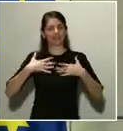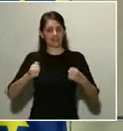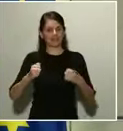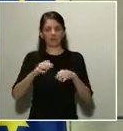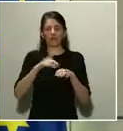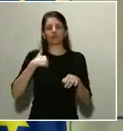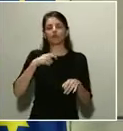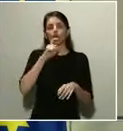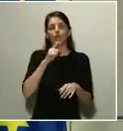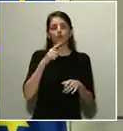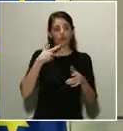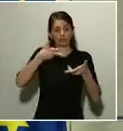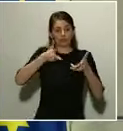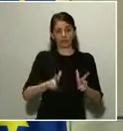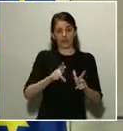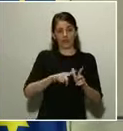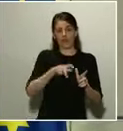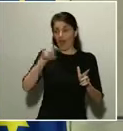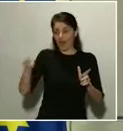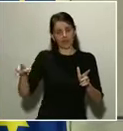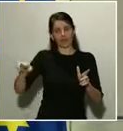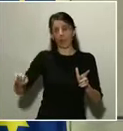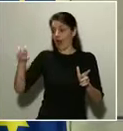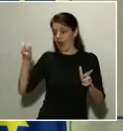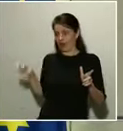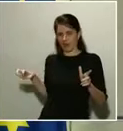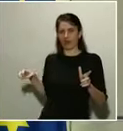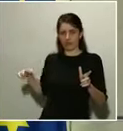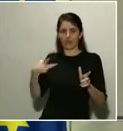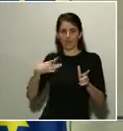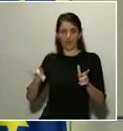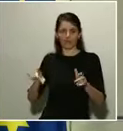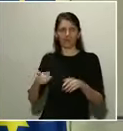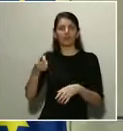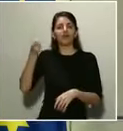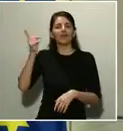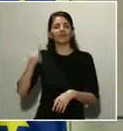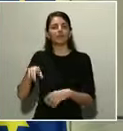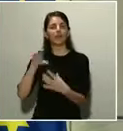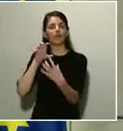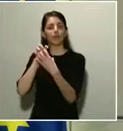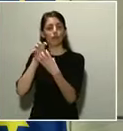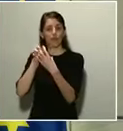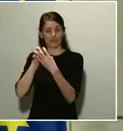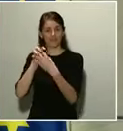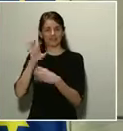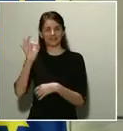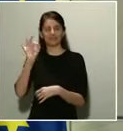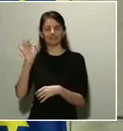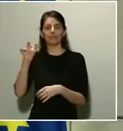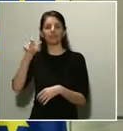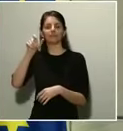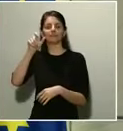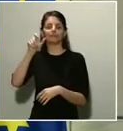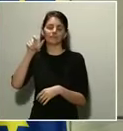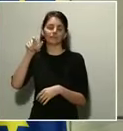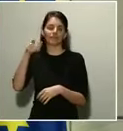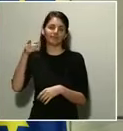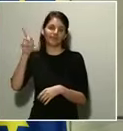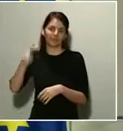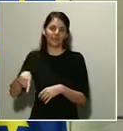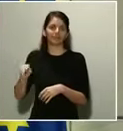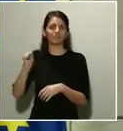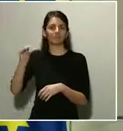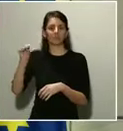asiento posterior. Y, en relación con las furgonetas, que también trasladan en muchas ocasiones a los trabajadores al campo, normalmente